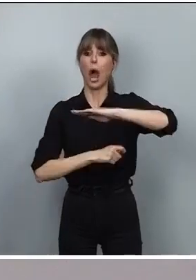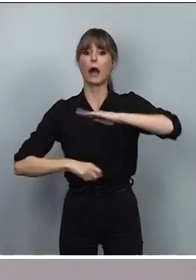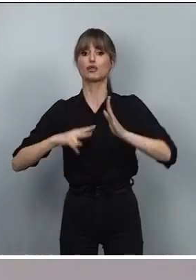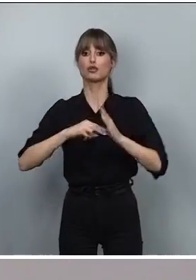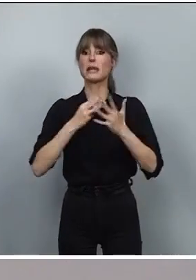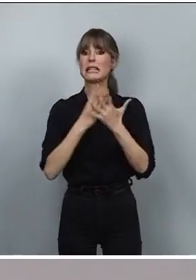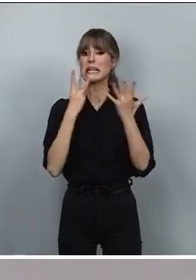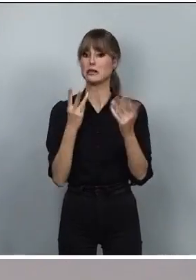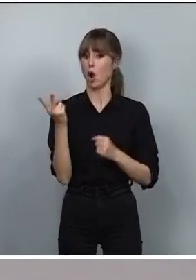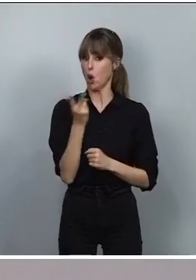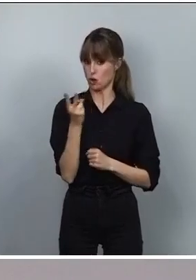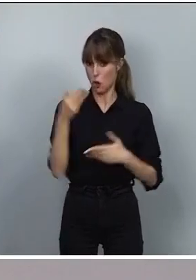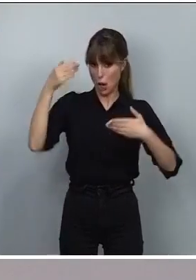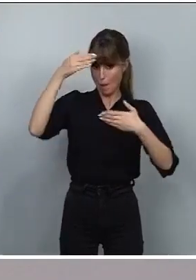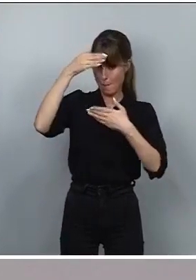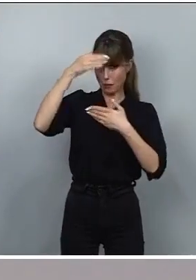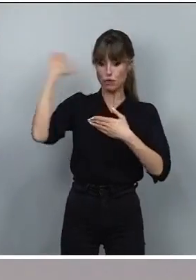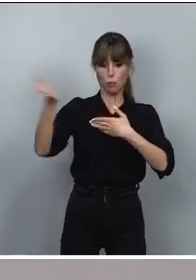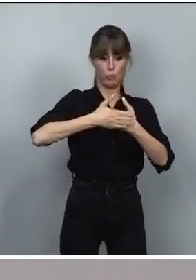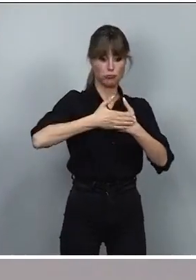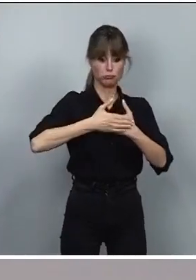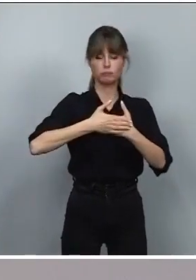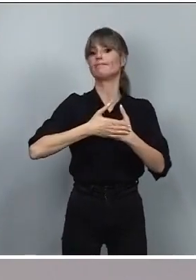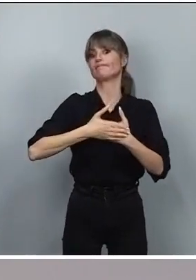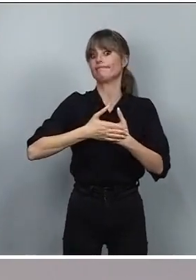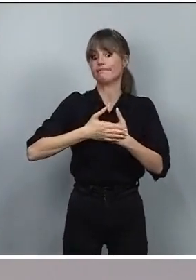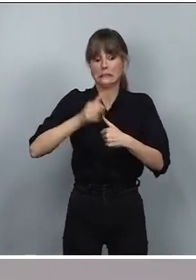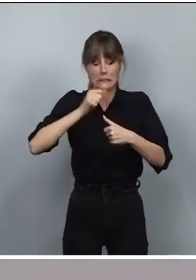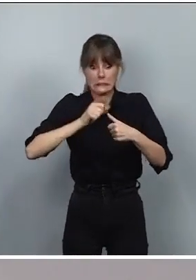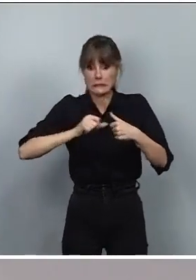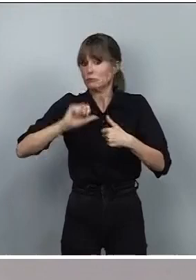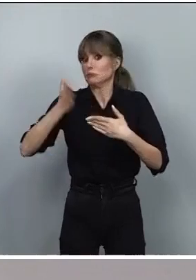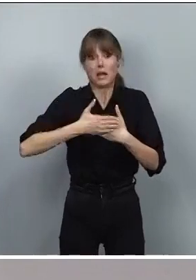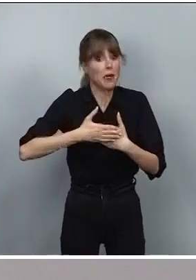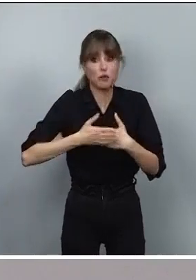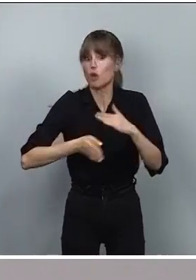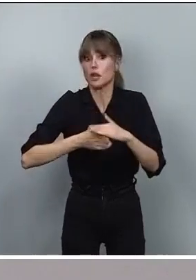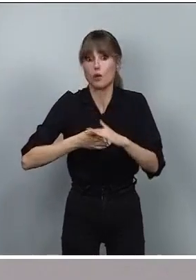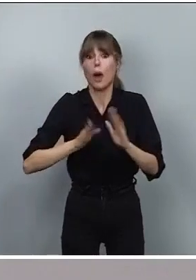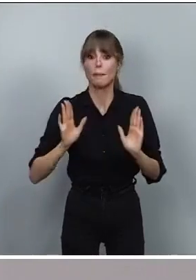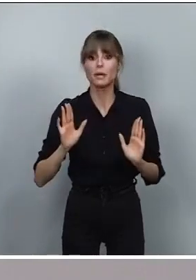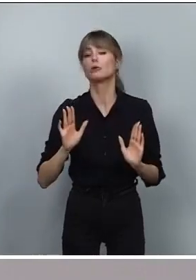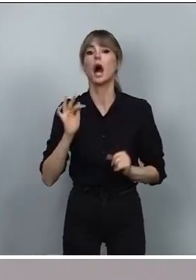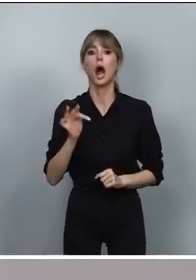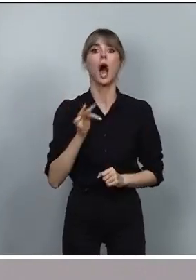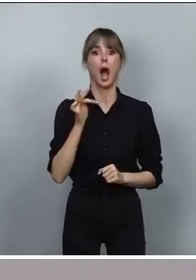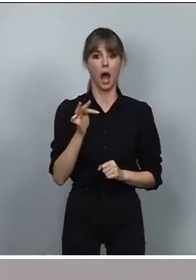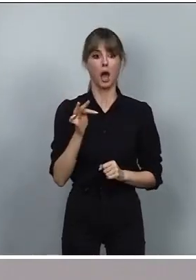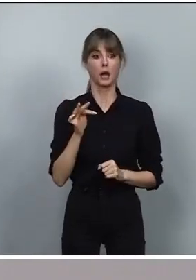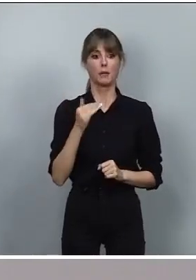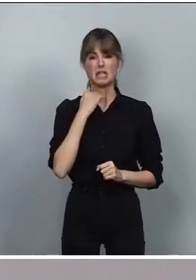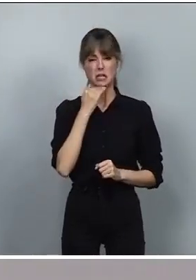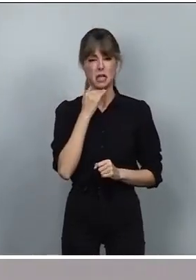unilateralmente Marruecos la cerró. Desde ese momento está cerrada, pero además se produce un elemento